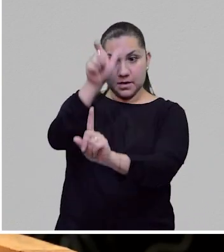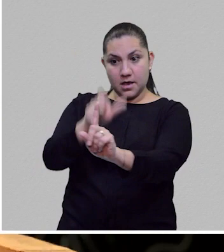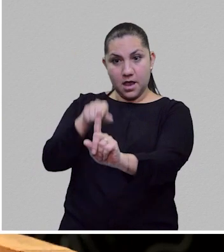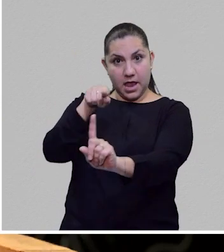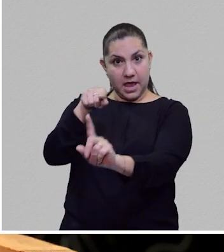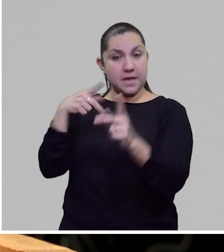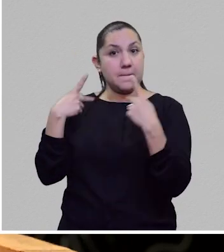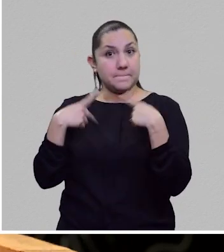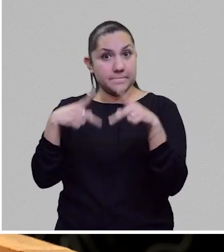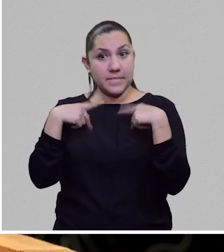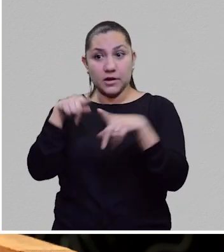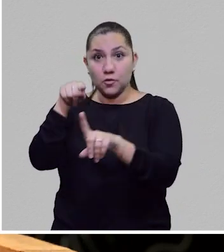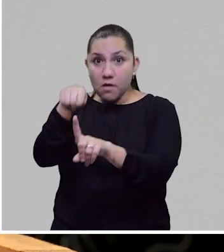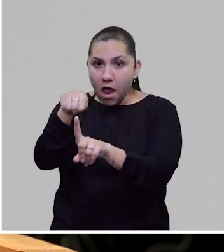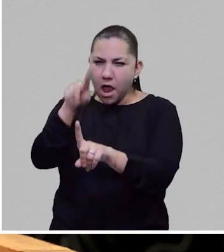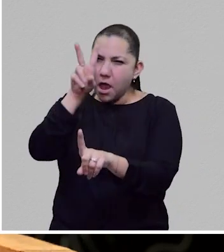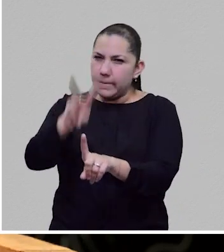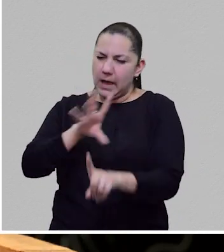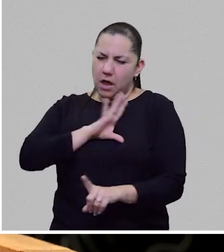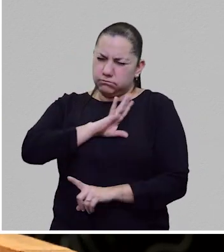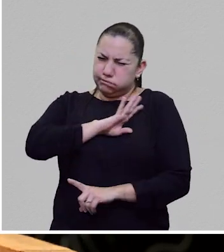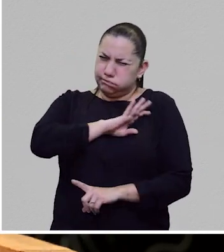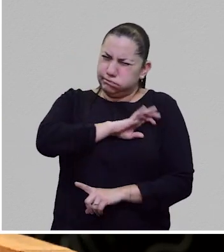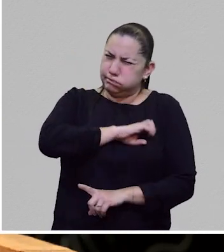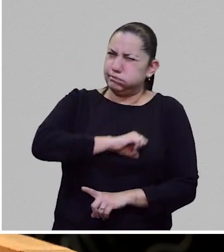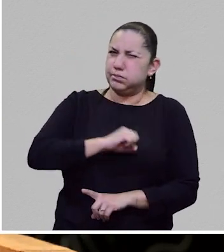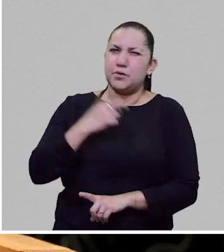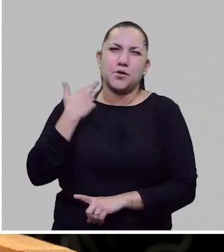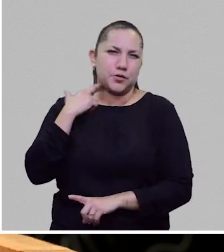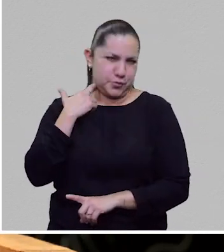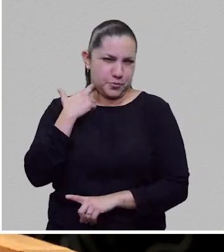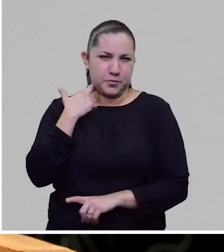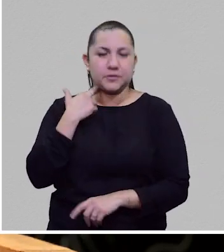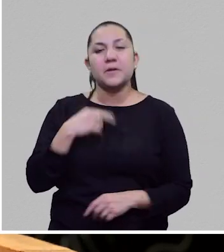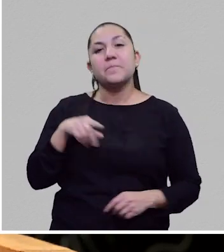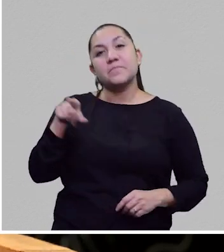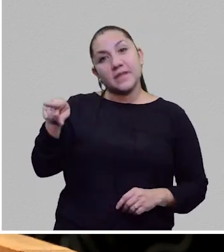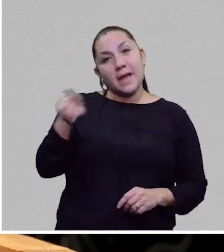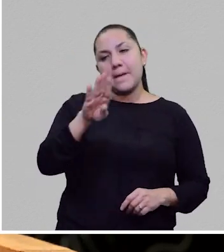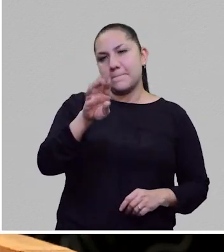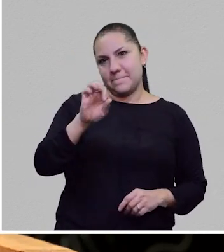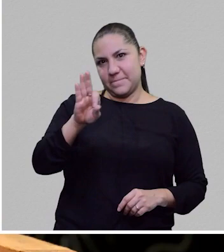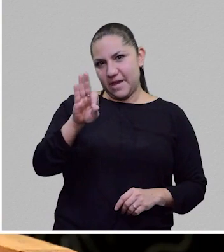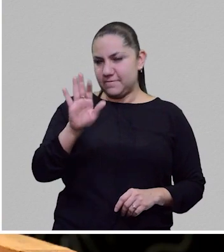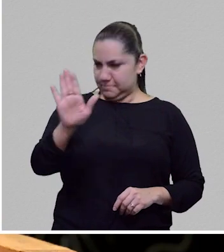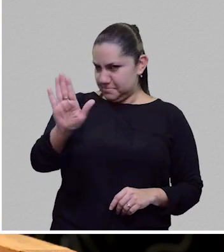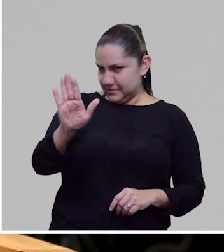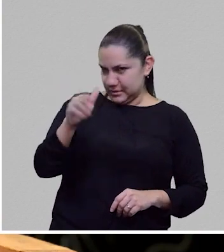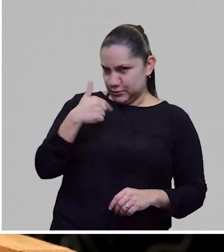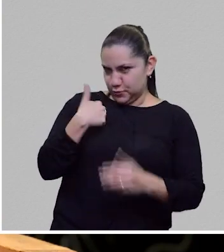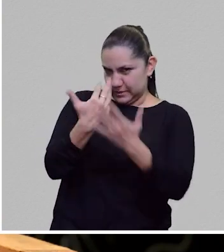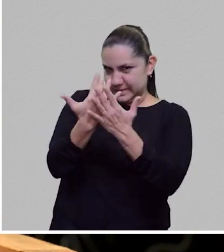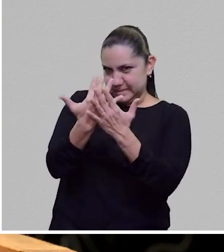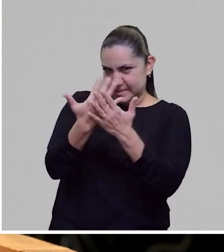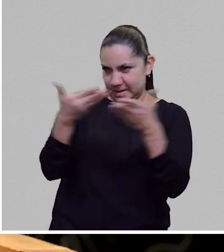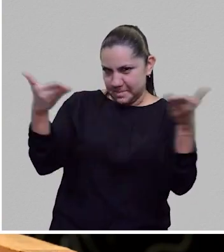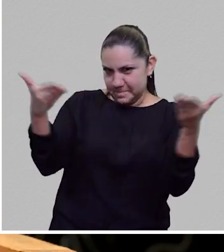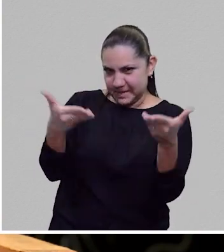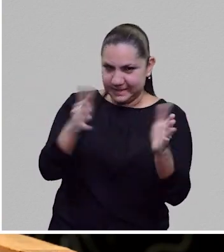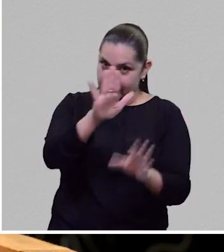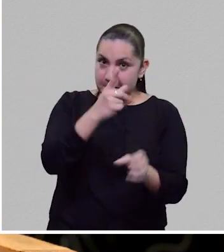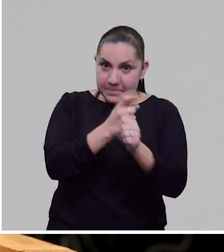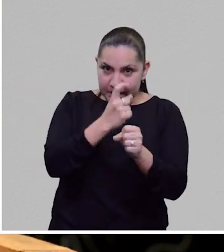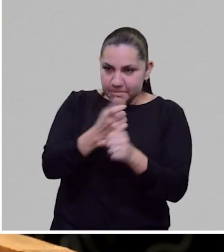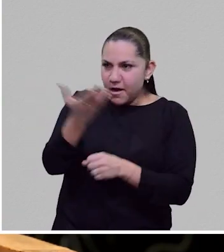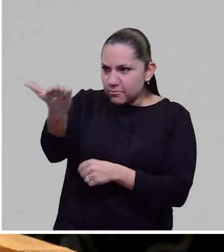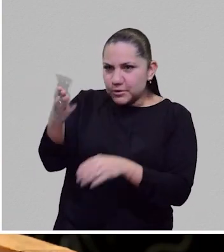de verdad los quiere, que es fan. Es mi querido Bef, que está aquí sentada conmigo. Te voy a presentar todavía,